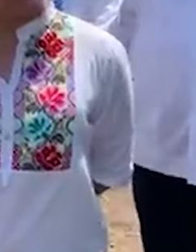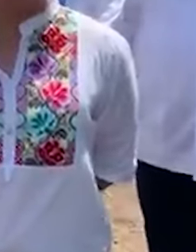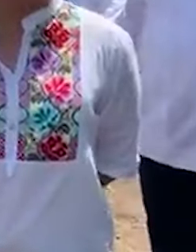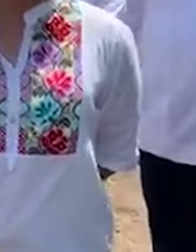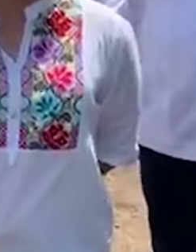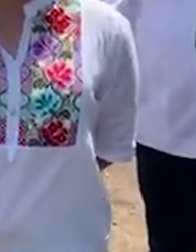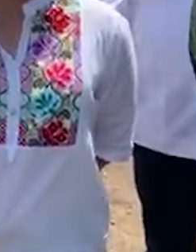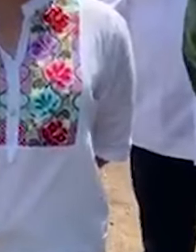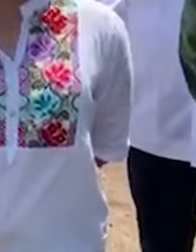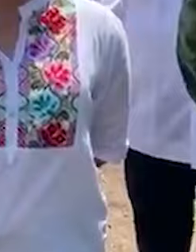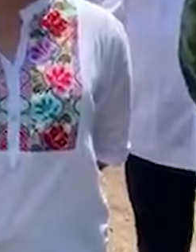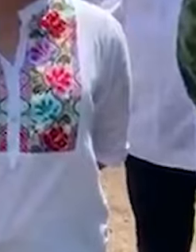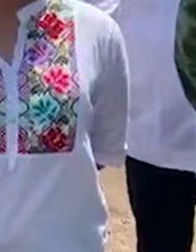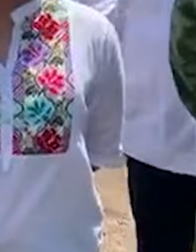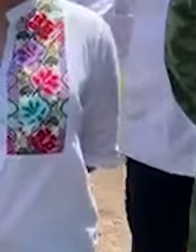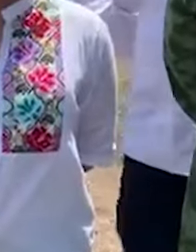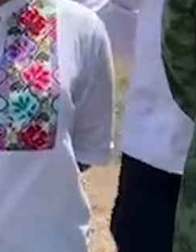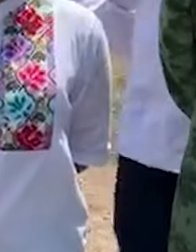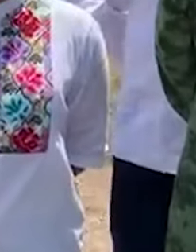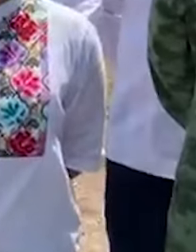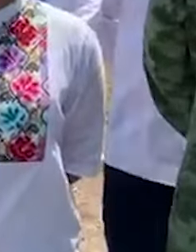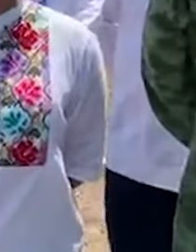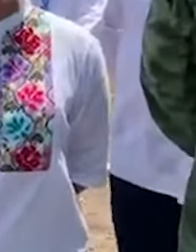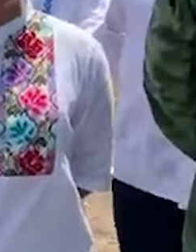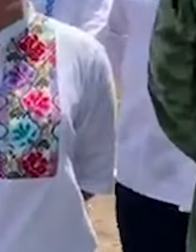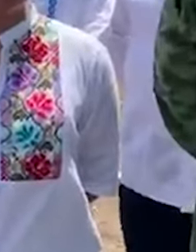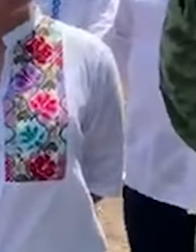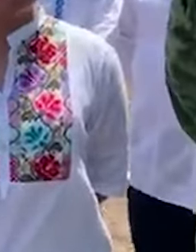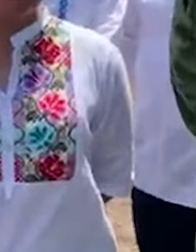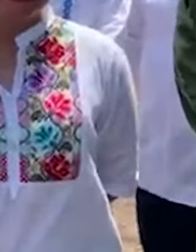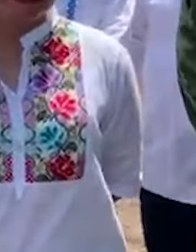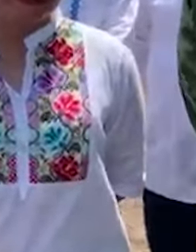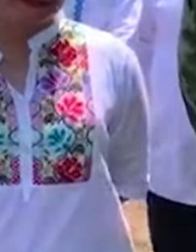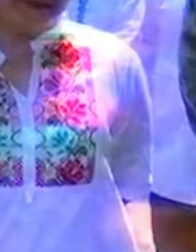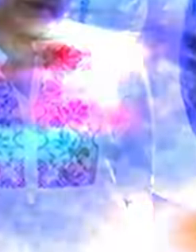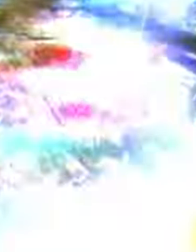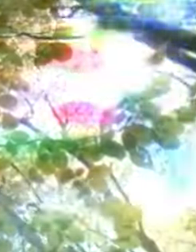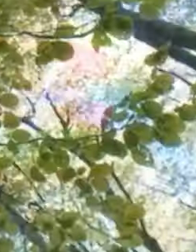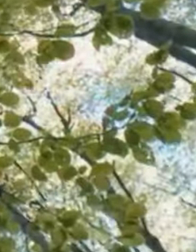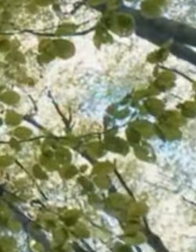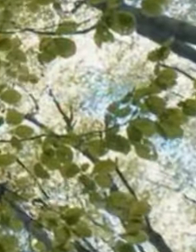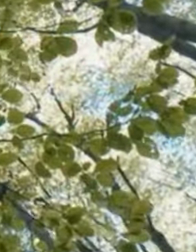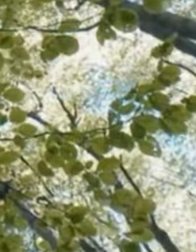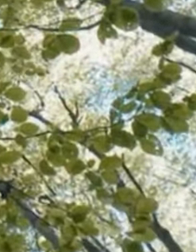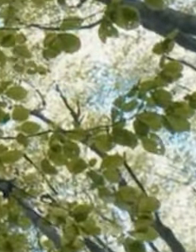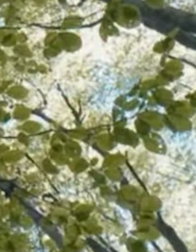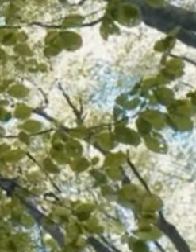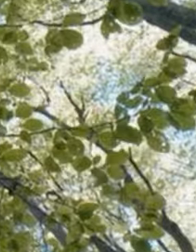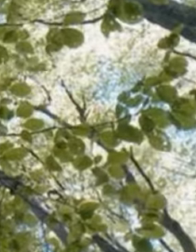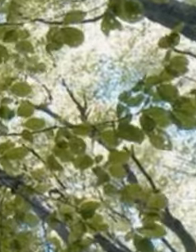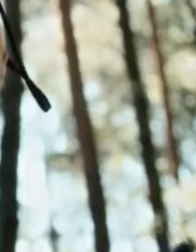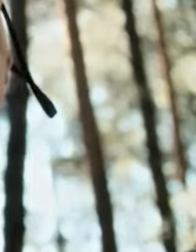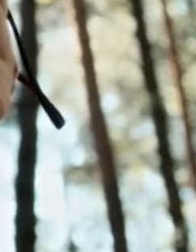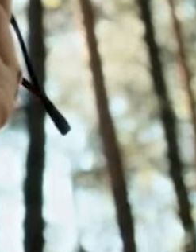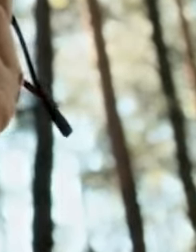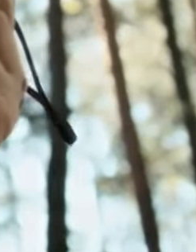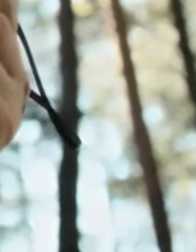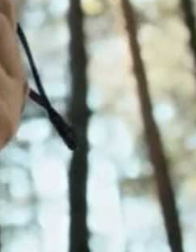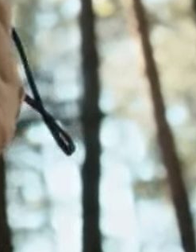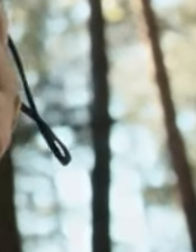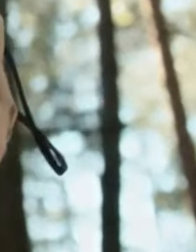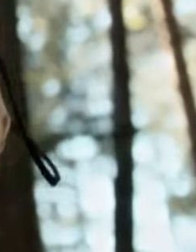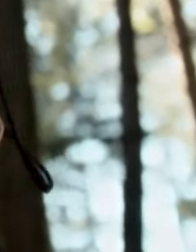Sembrando Vida. Este programa, que ha sido pionero en México, no solo busca reforestar el país, sino crear